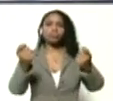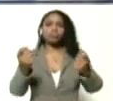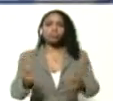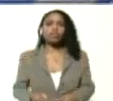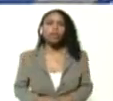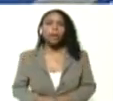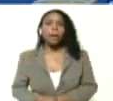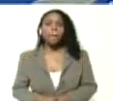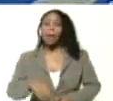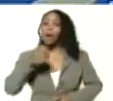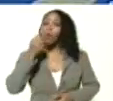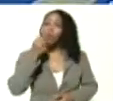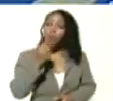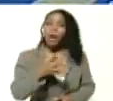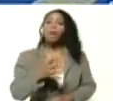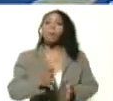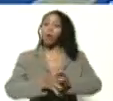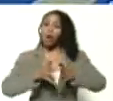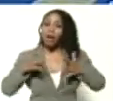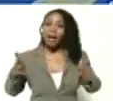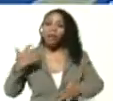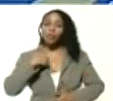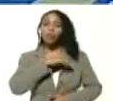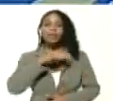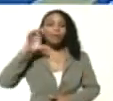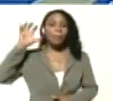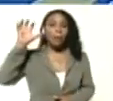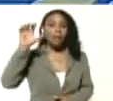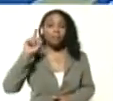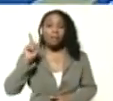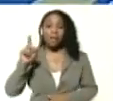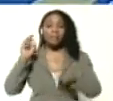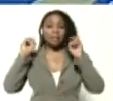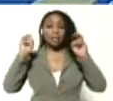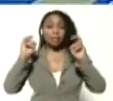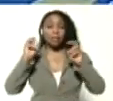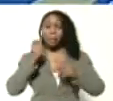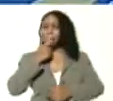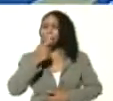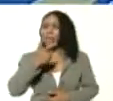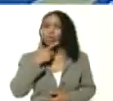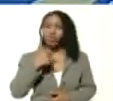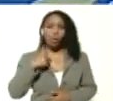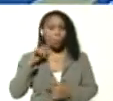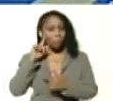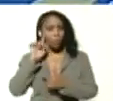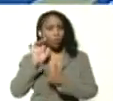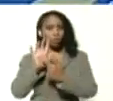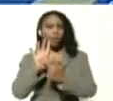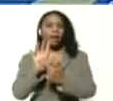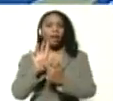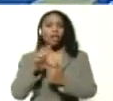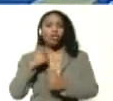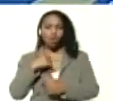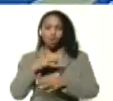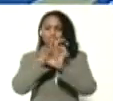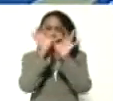para lo bueno para lo grande de nuestra patria miren que esta cosa tan bonita que les voy a mostrar todo un regalo que les voy a dar